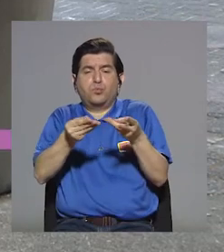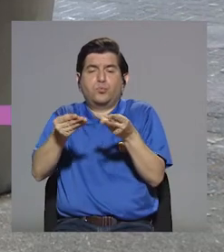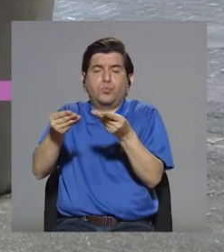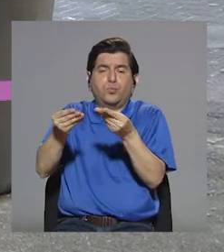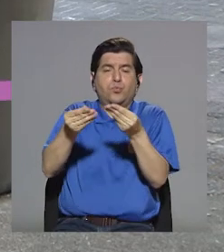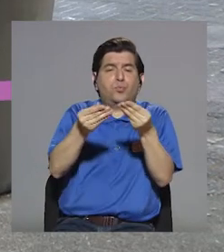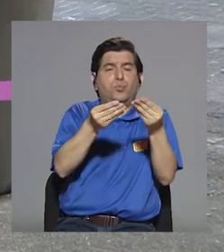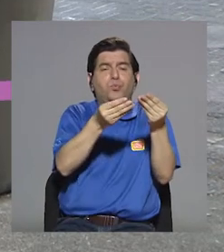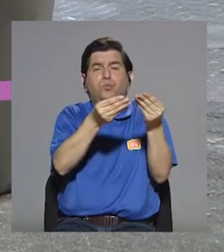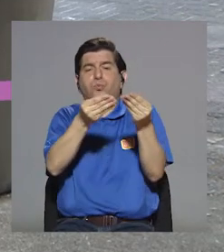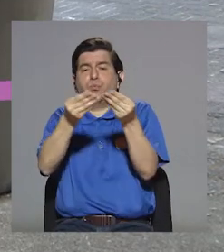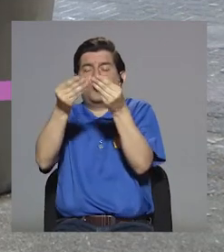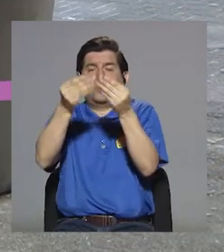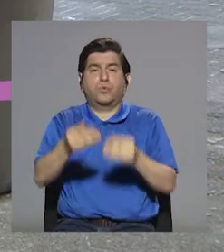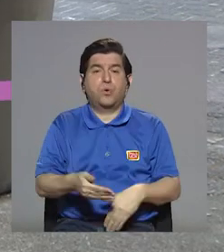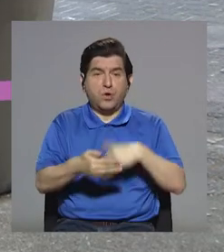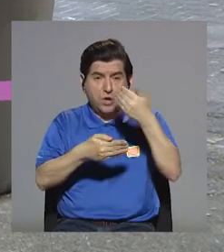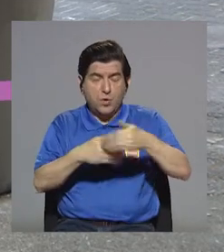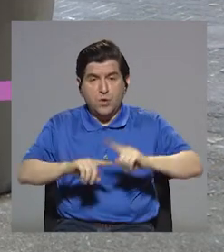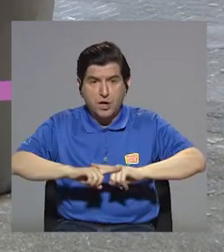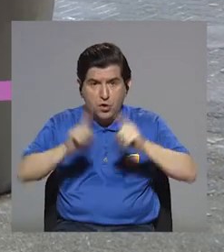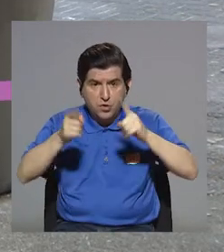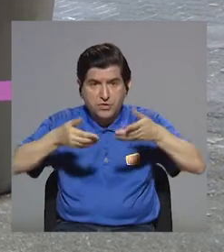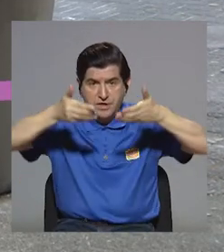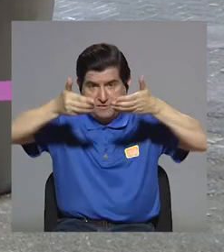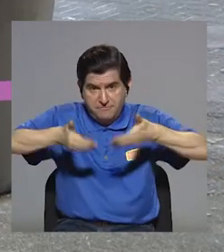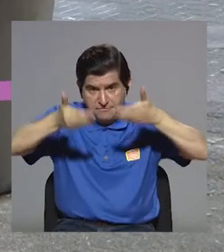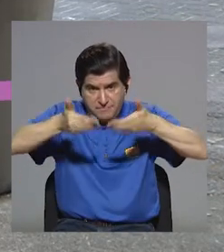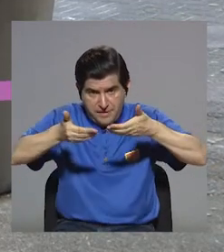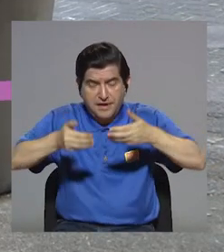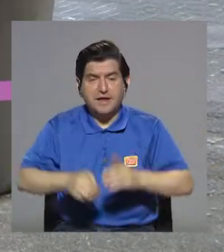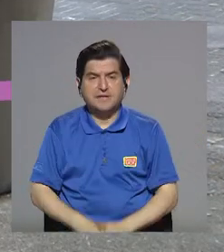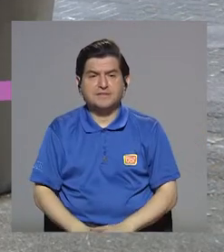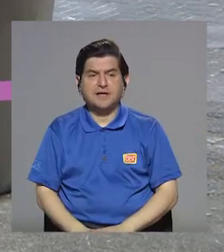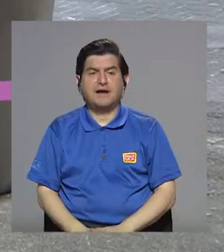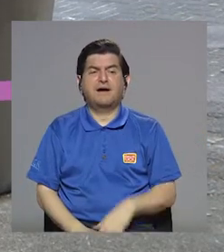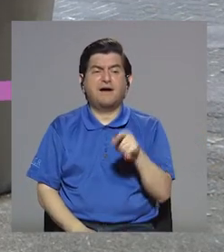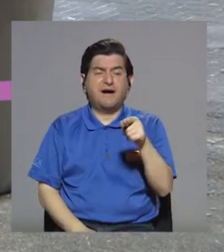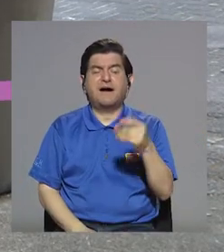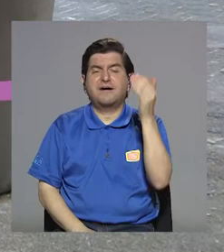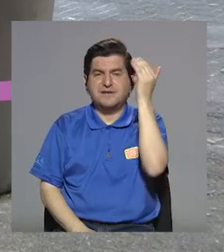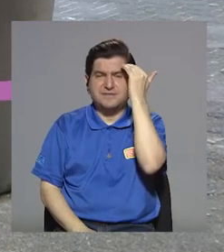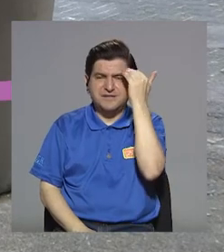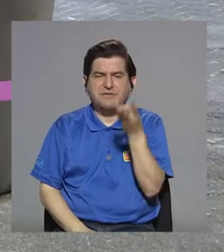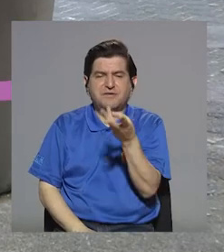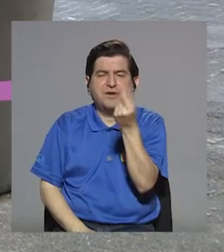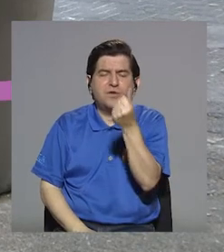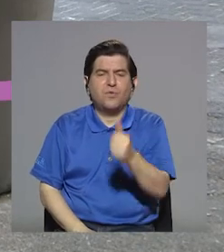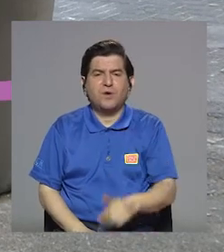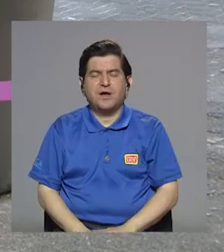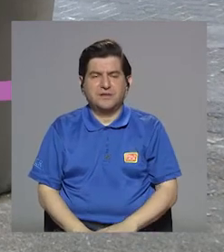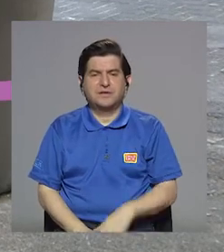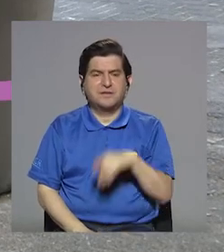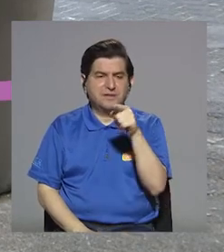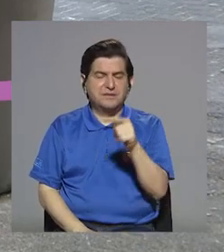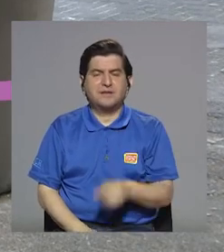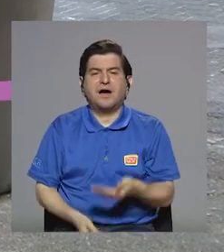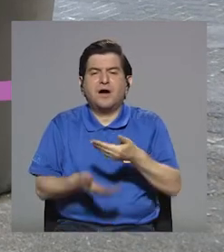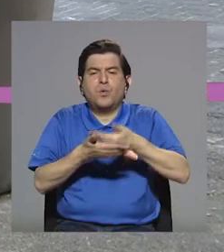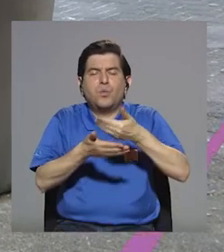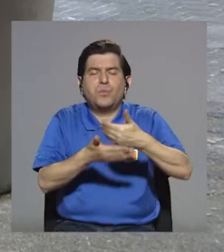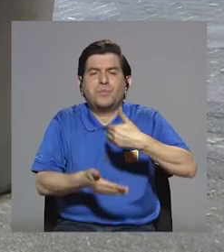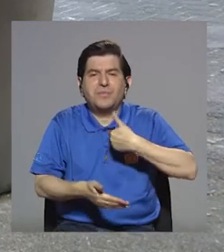¿verdad? Y después, por una diferencia, ok, pesé tanto, se me perdió tanto, ok, ese es el contenido de, por ejemplo, de humedad.